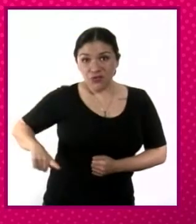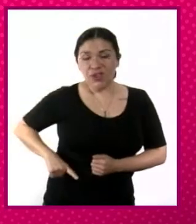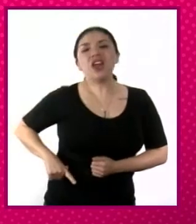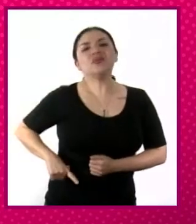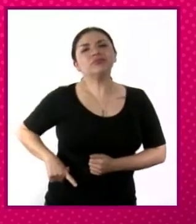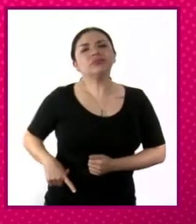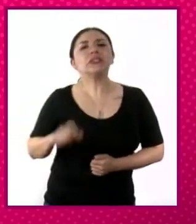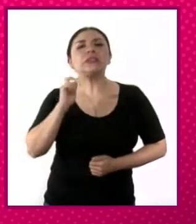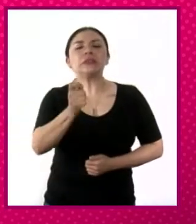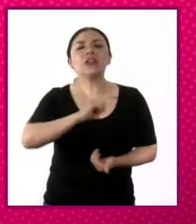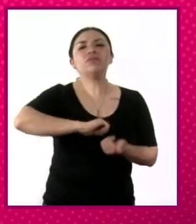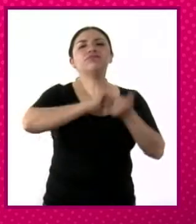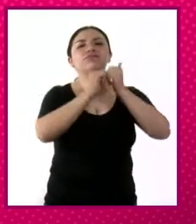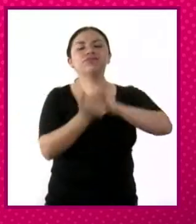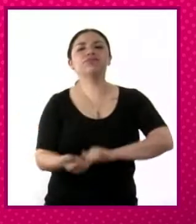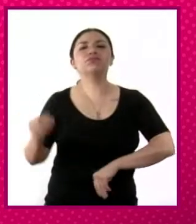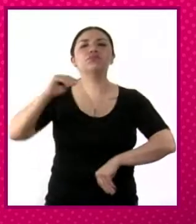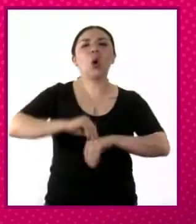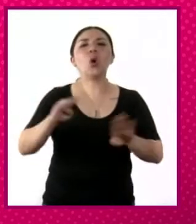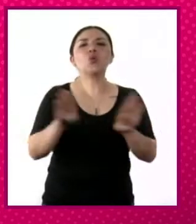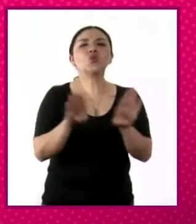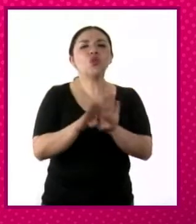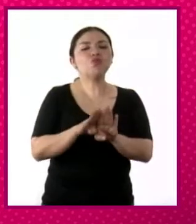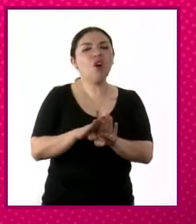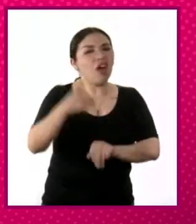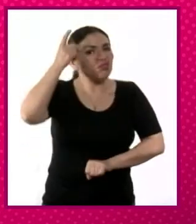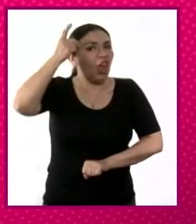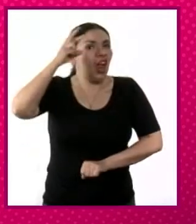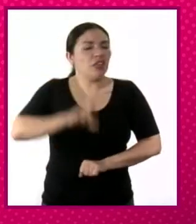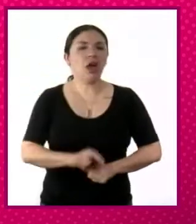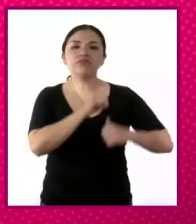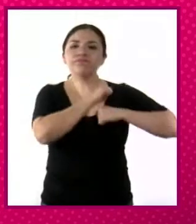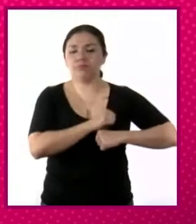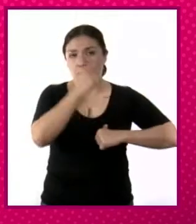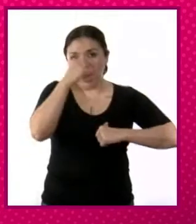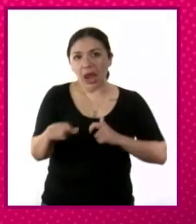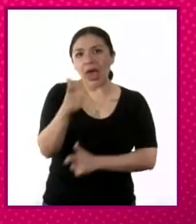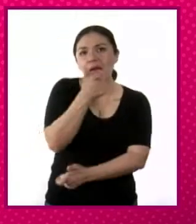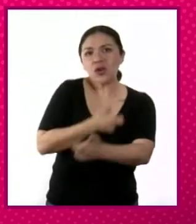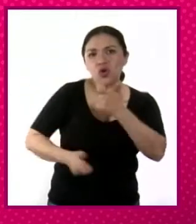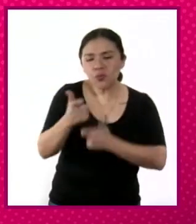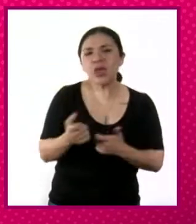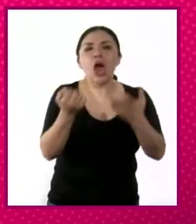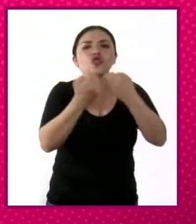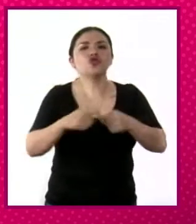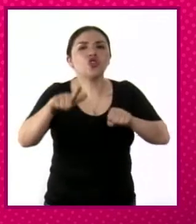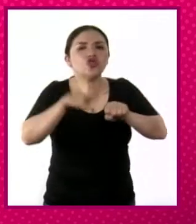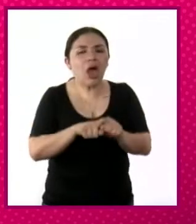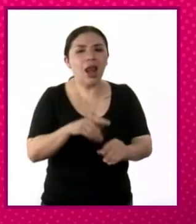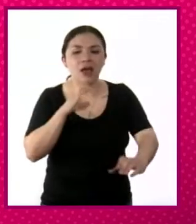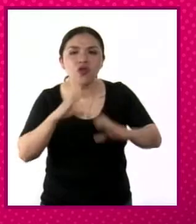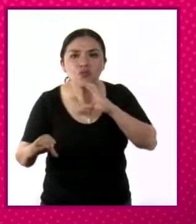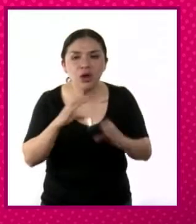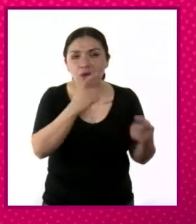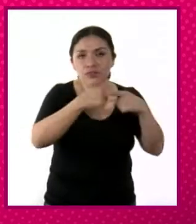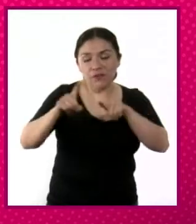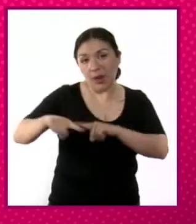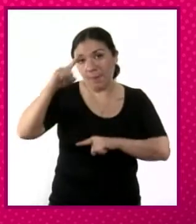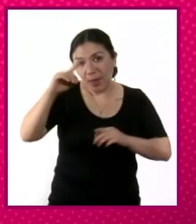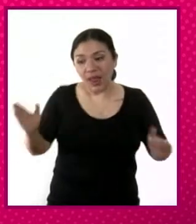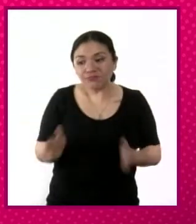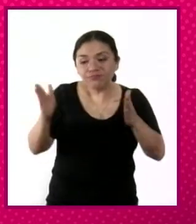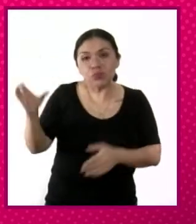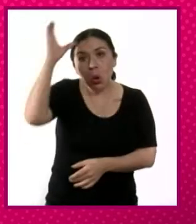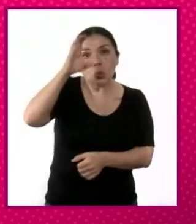se convierte en el rector de la economía, en el árbitro de las relaciones sociales, en el promotor de la